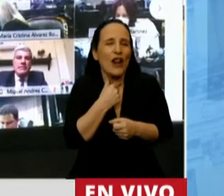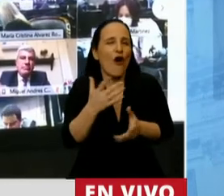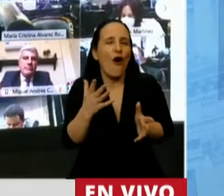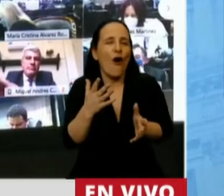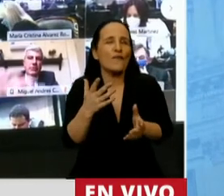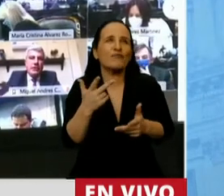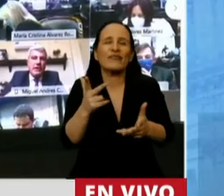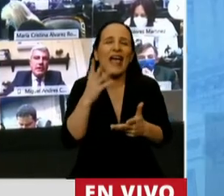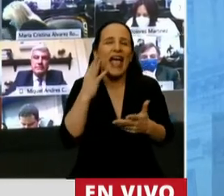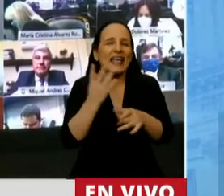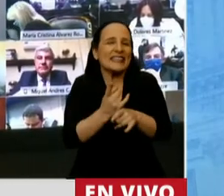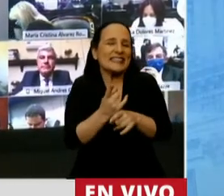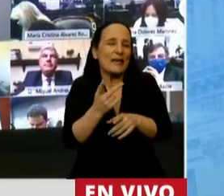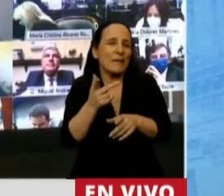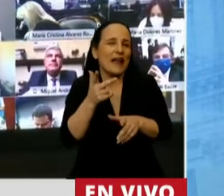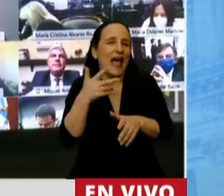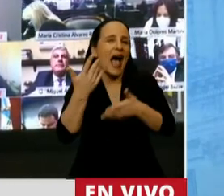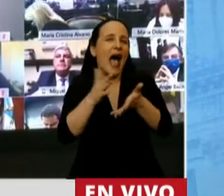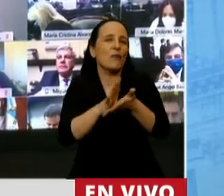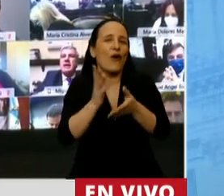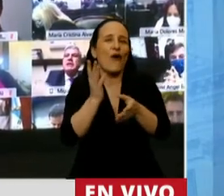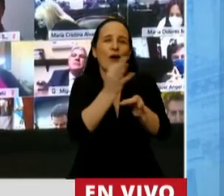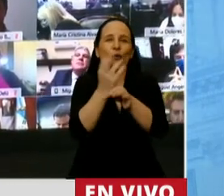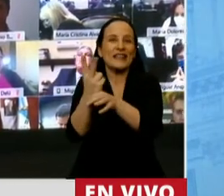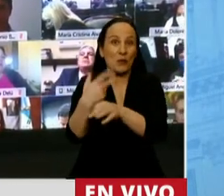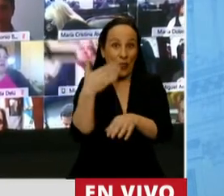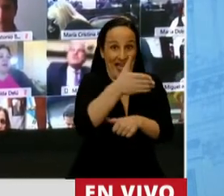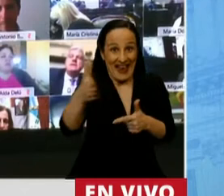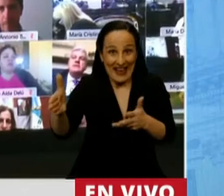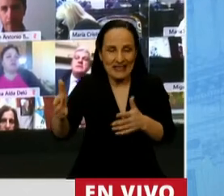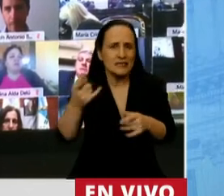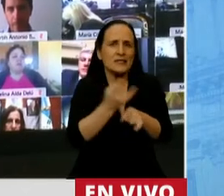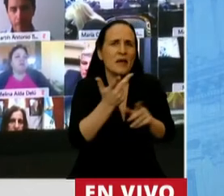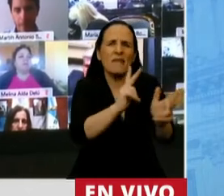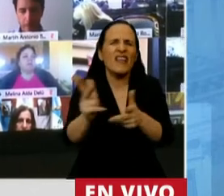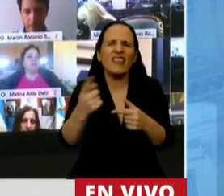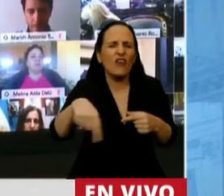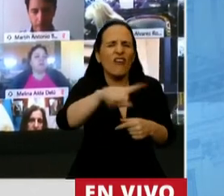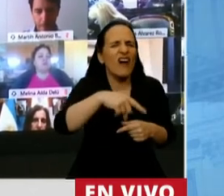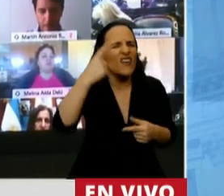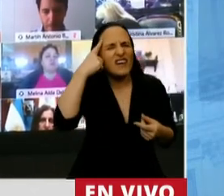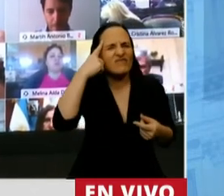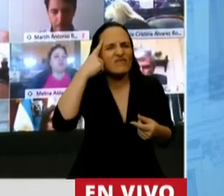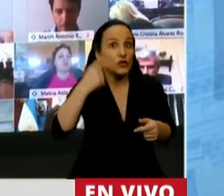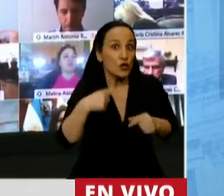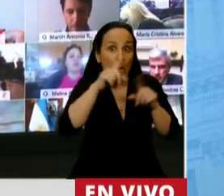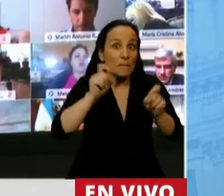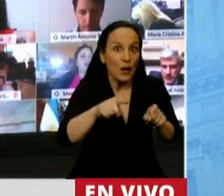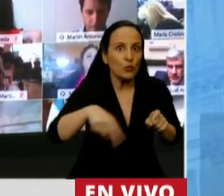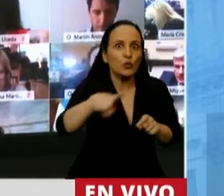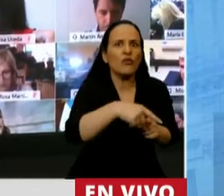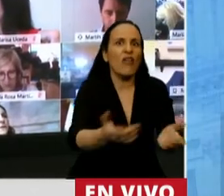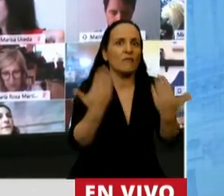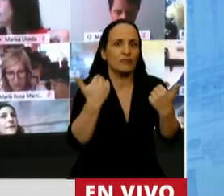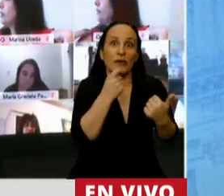suelo hacer cuando charlo de las secundarias. Yo los invito a pensar cuánto tardan en contestar si yo les pregunto cómo se